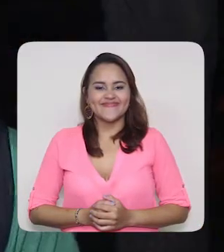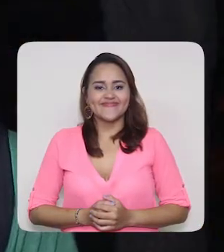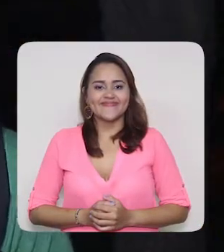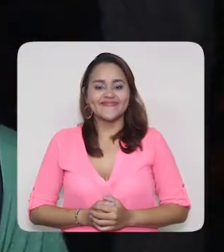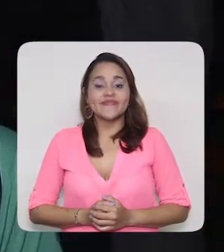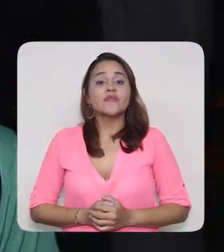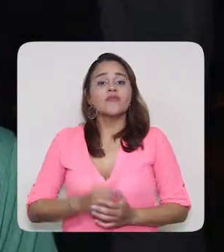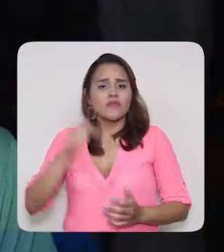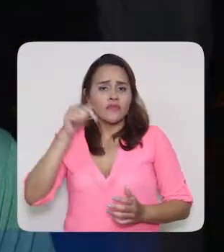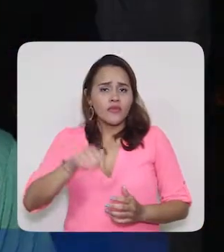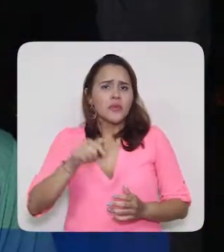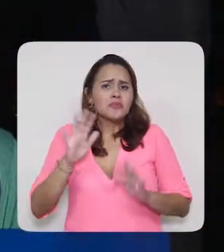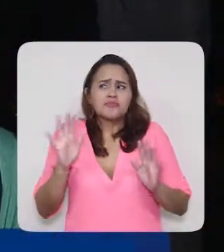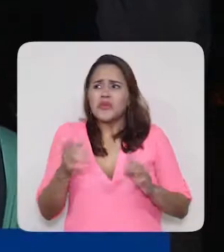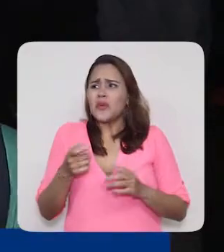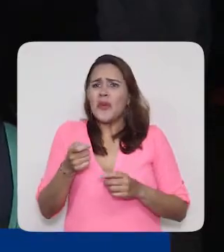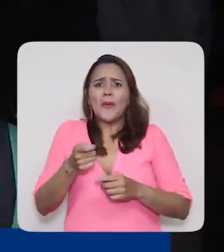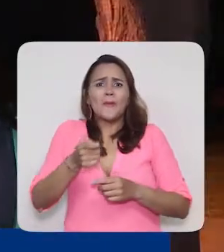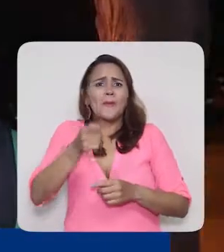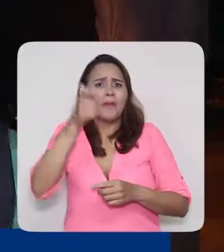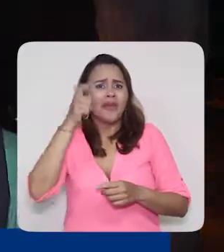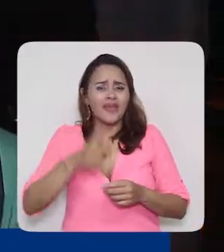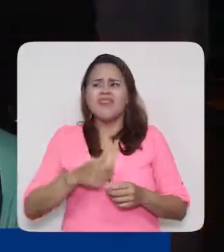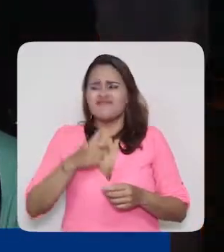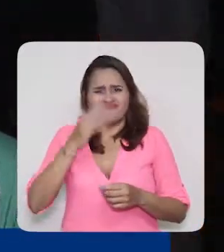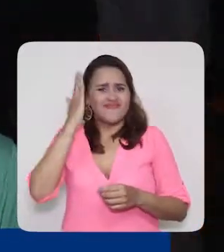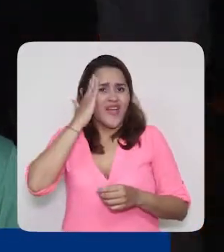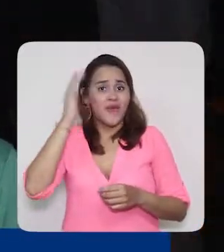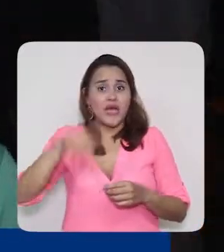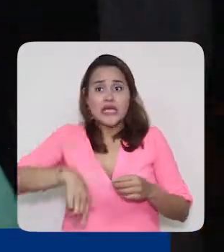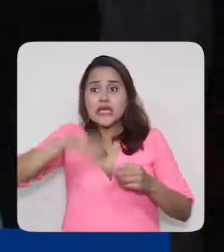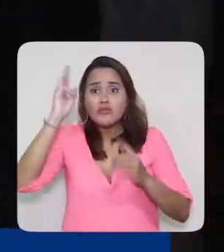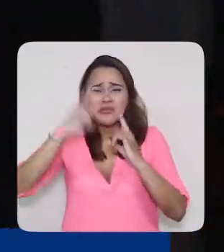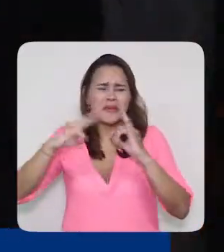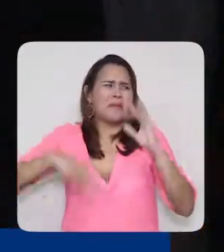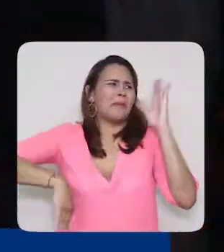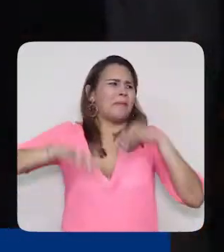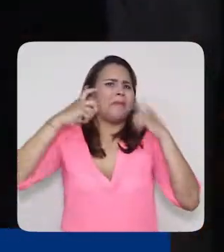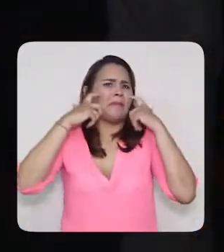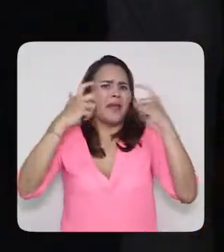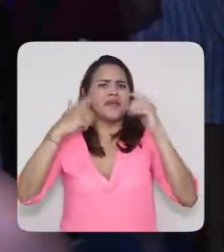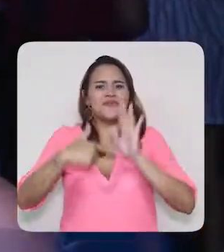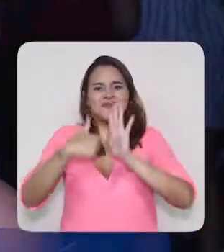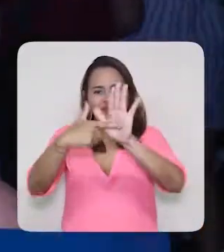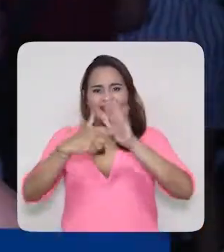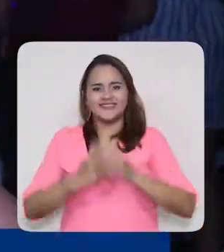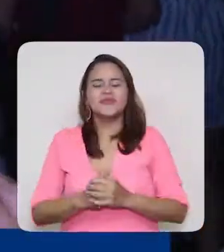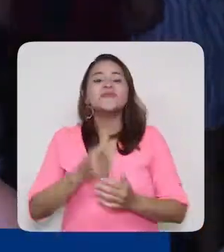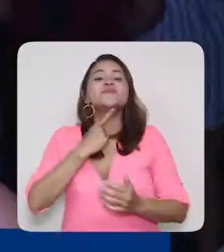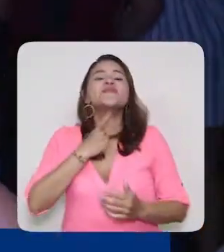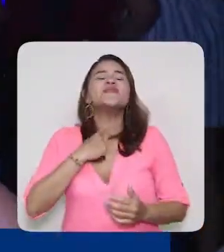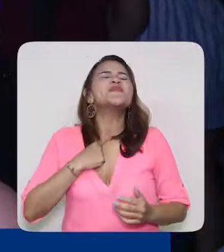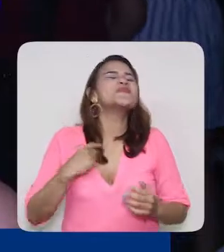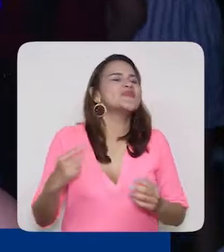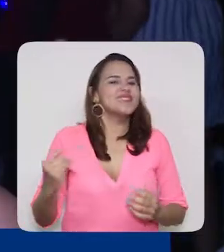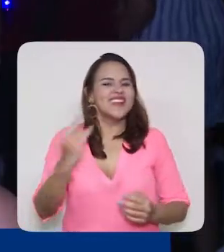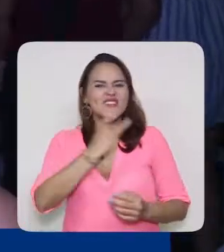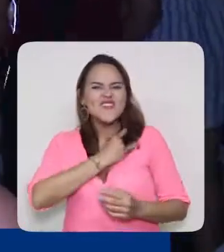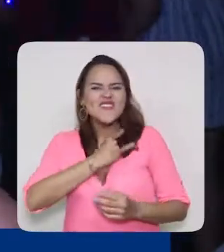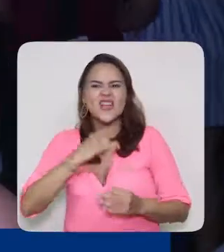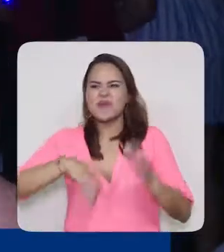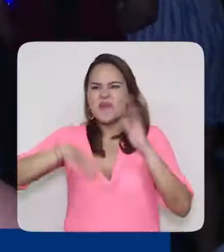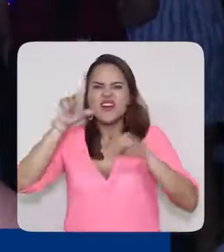Esto es solo una mínima cosa de las bastantes cosas que nos puede ofrecer la universidad. Me gusta la diversidad